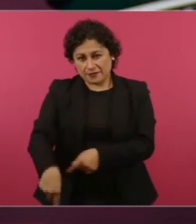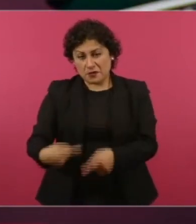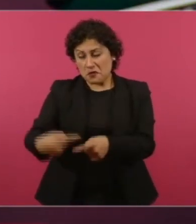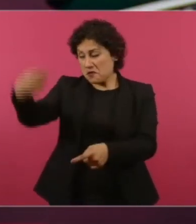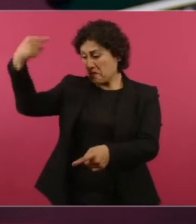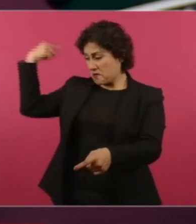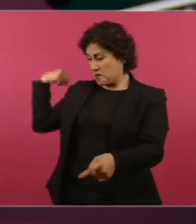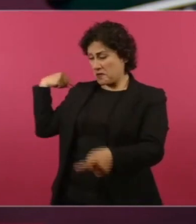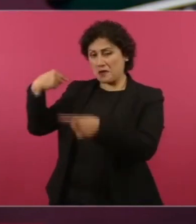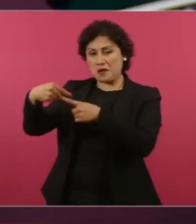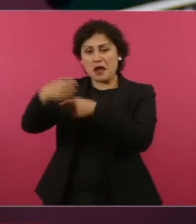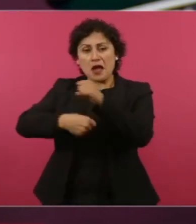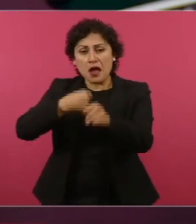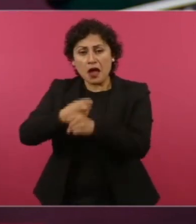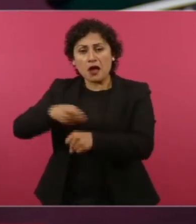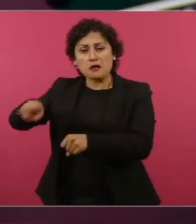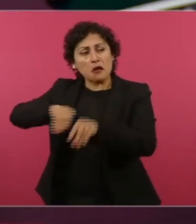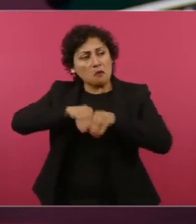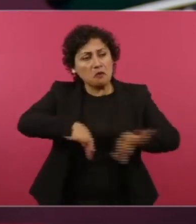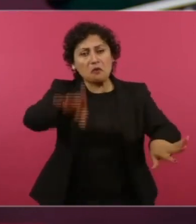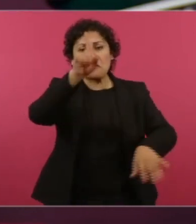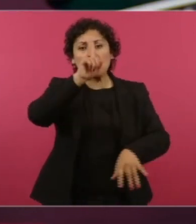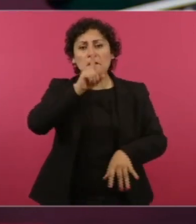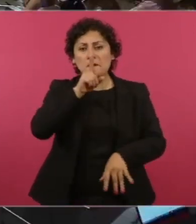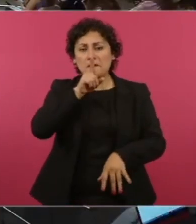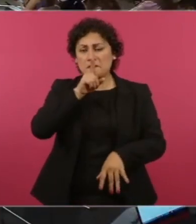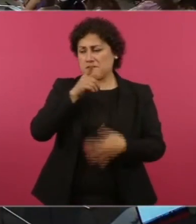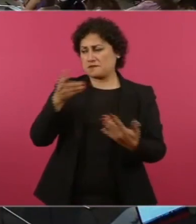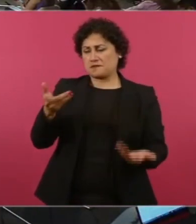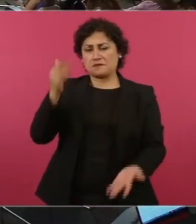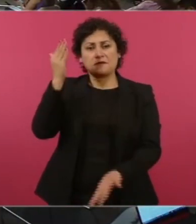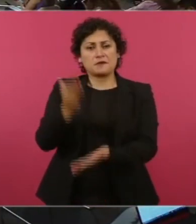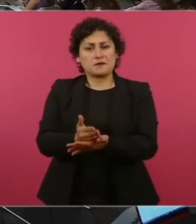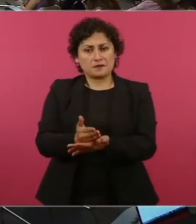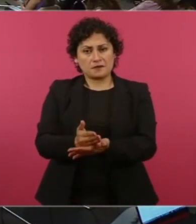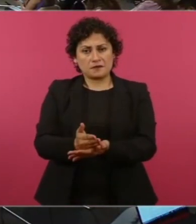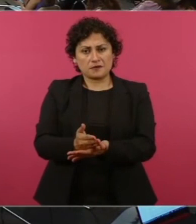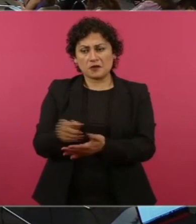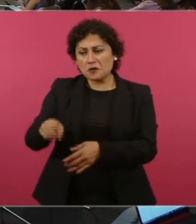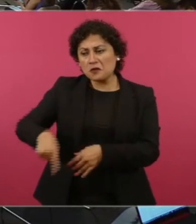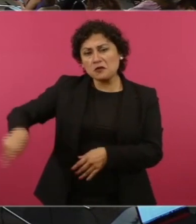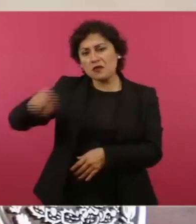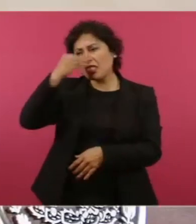de estar mintiendo, pero de mala fe